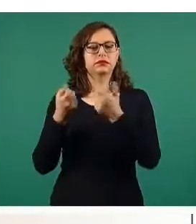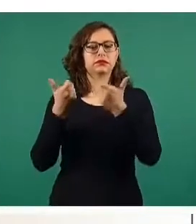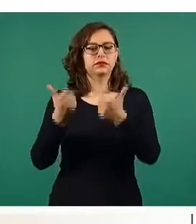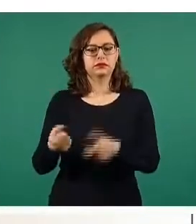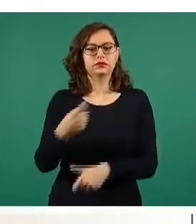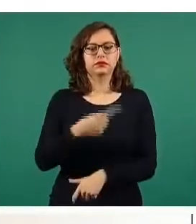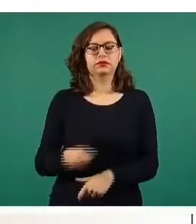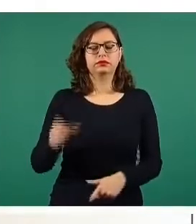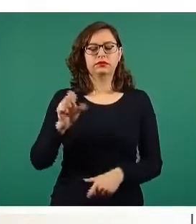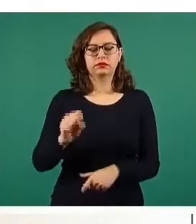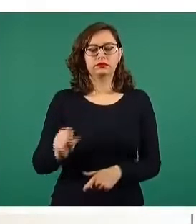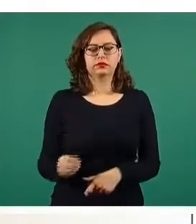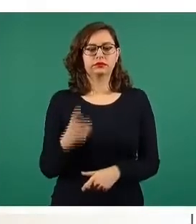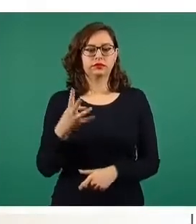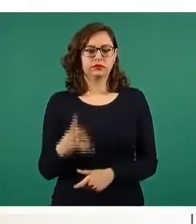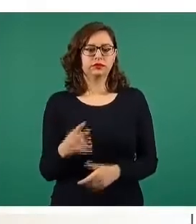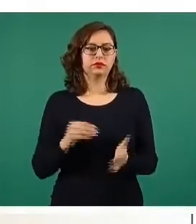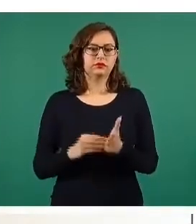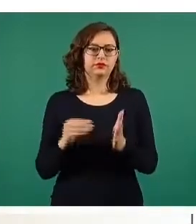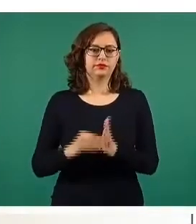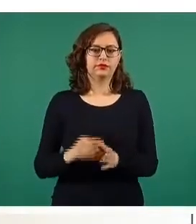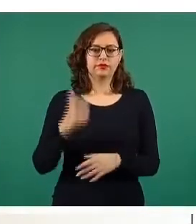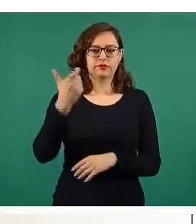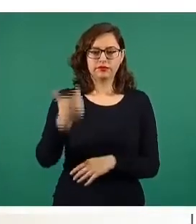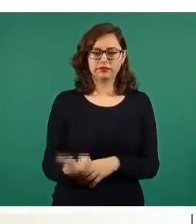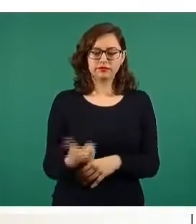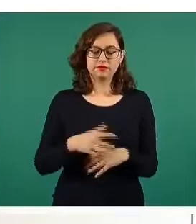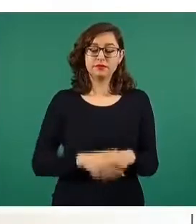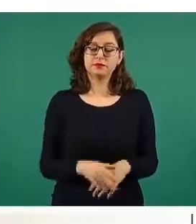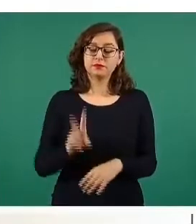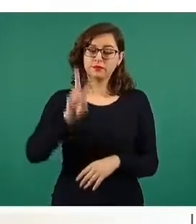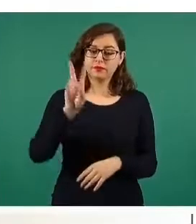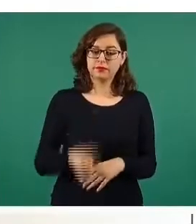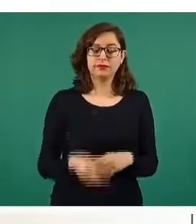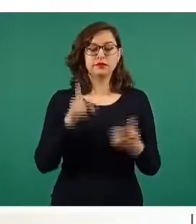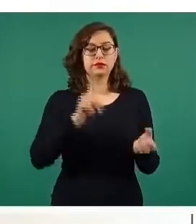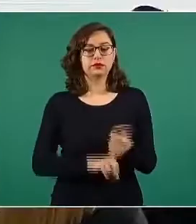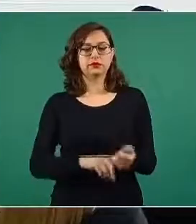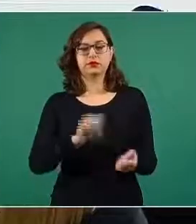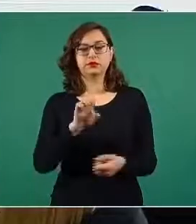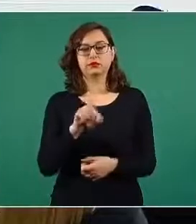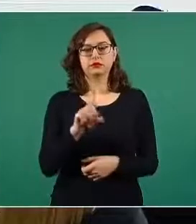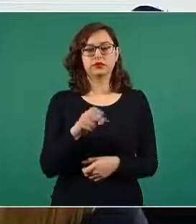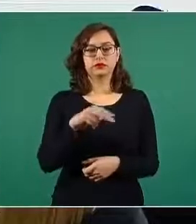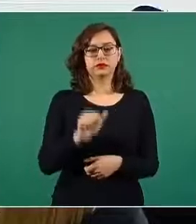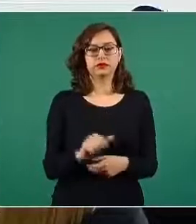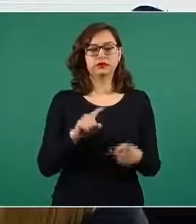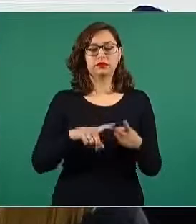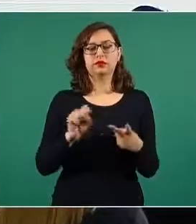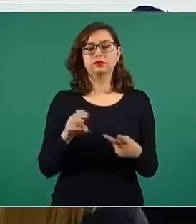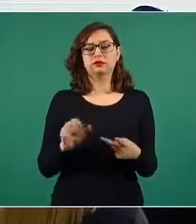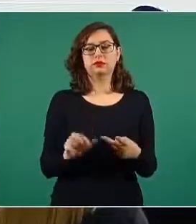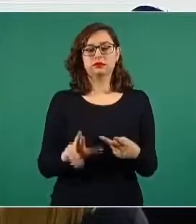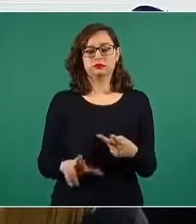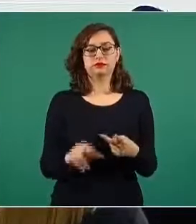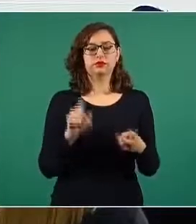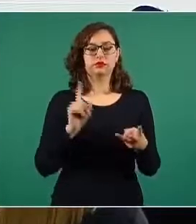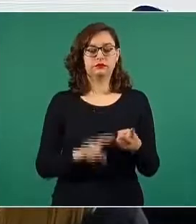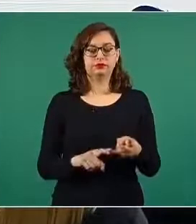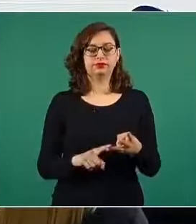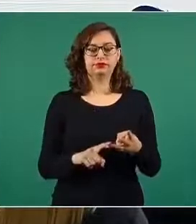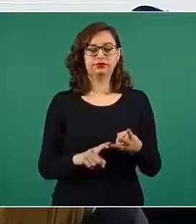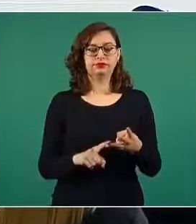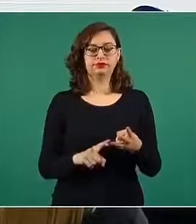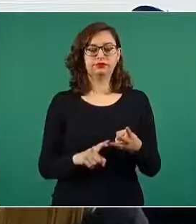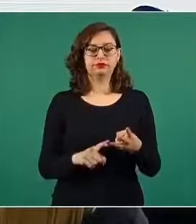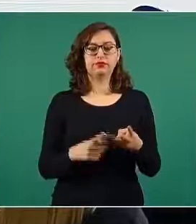pesos. Hay que decir que este trabajo se hace con la Sedena la Marina la Secretaría de Marina y también